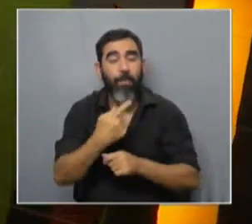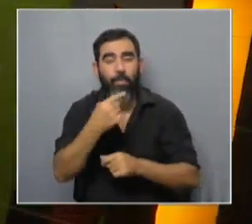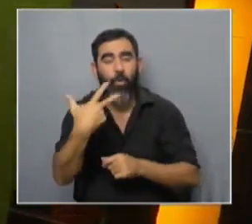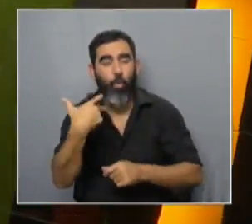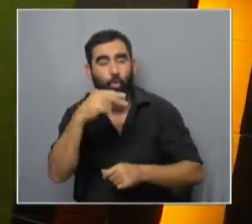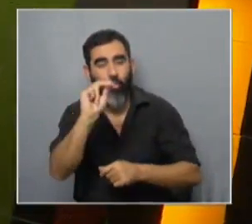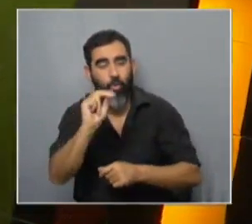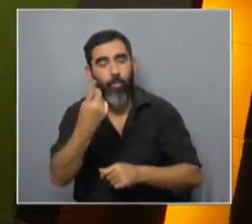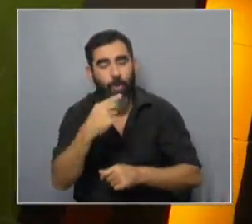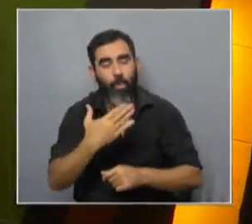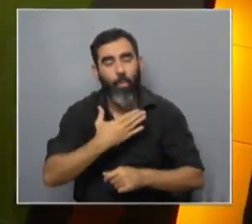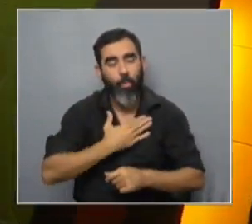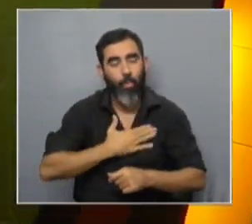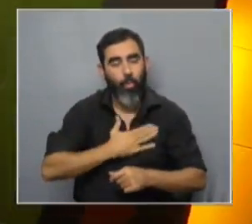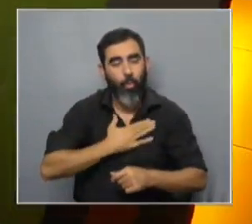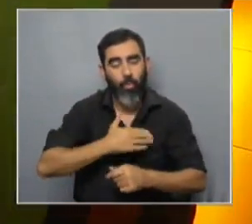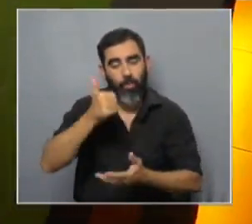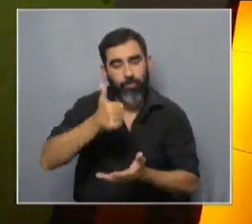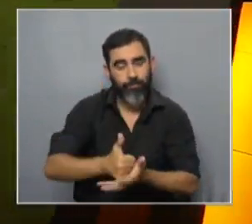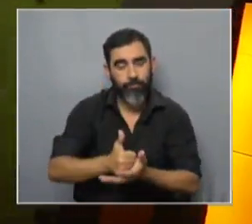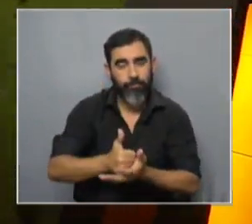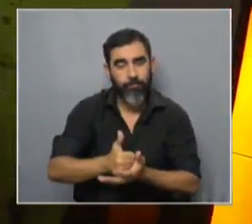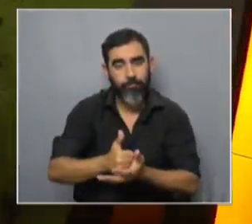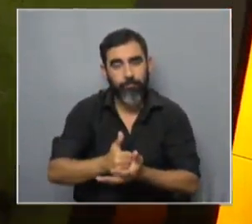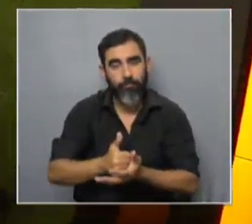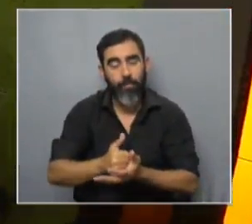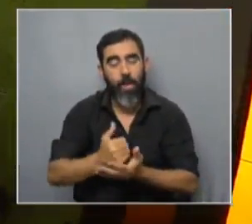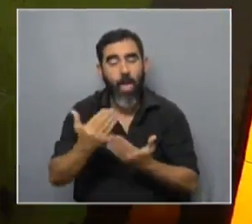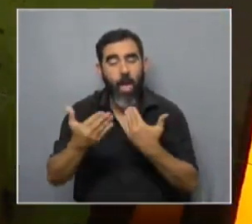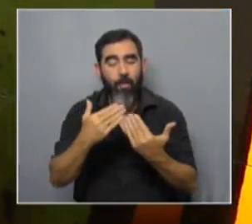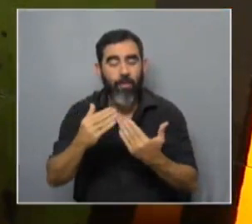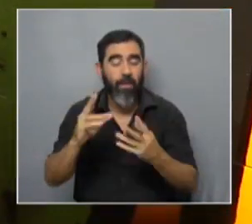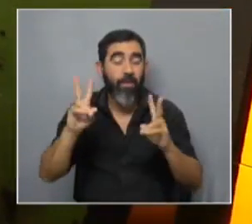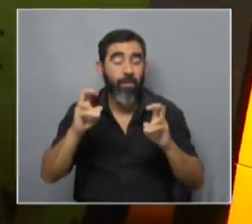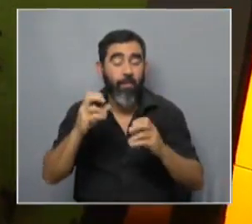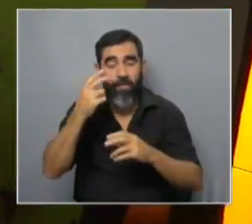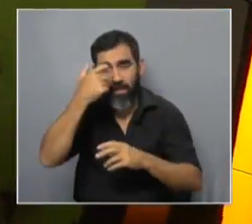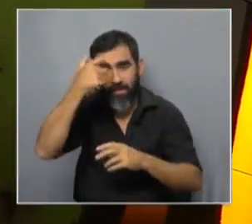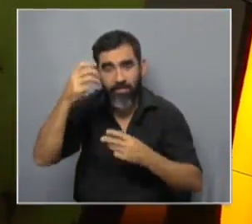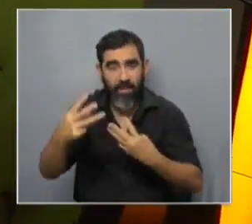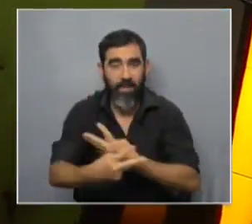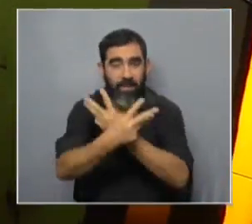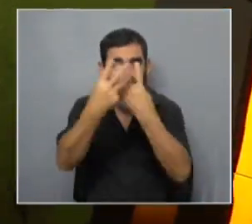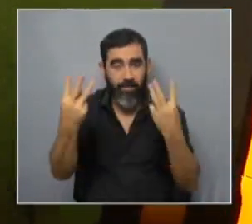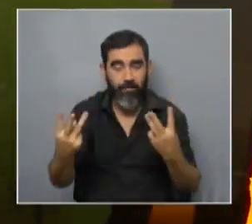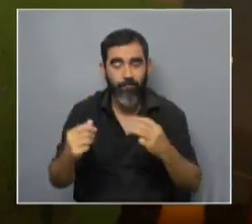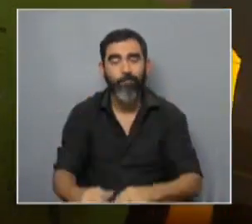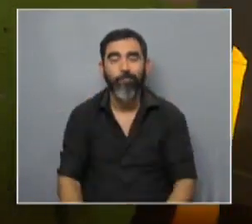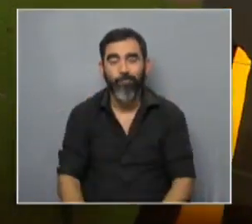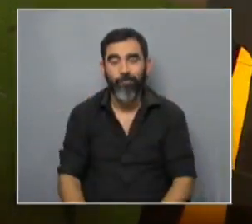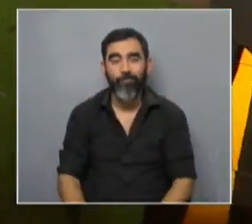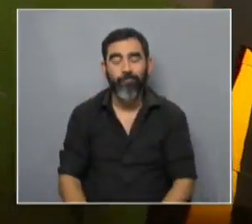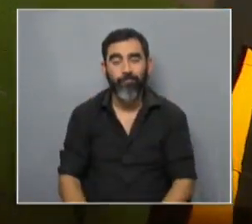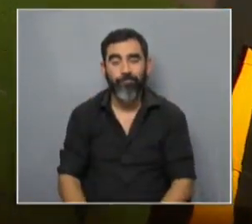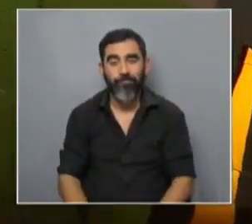pero la verdad que fue un placer tenerlo aquí y que hable de la curiosidad de la ciencia que me parece que es más allá de CRISPR lo más atractivo de toda la